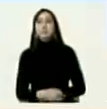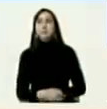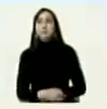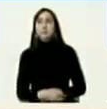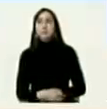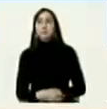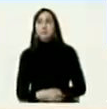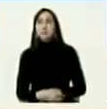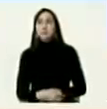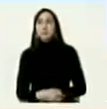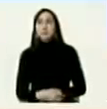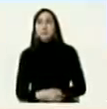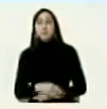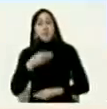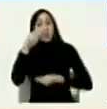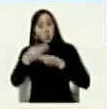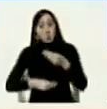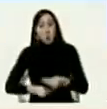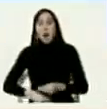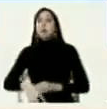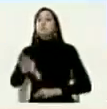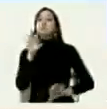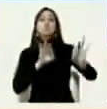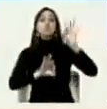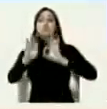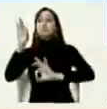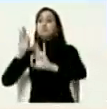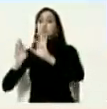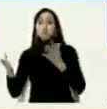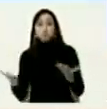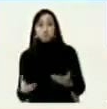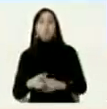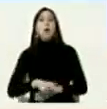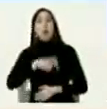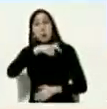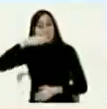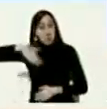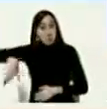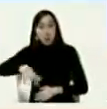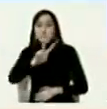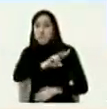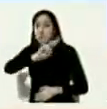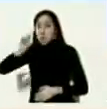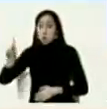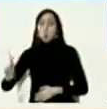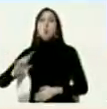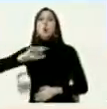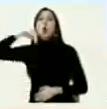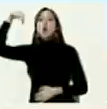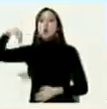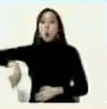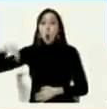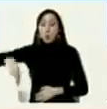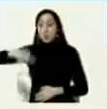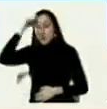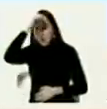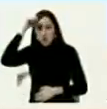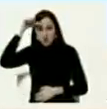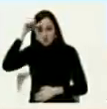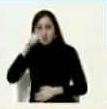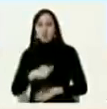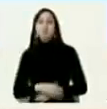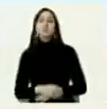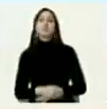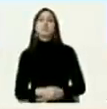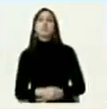que van a ser electos bueno por el voto popular el 21 de noviembre el domingo 21 de noviembre